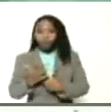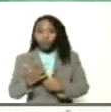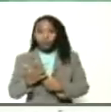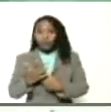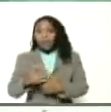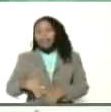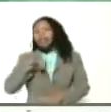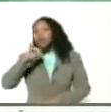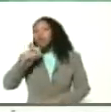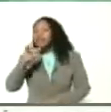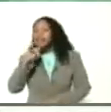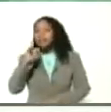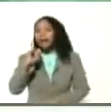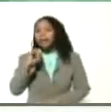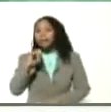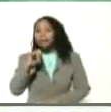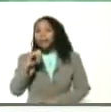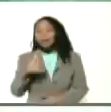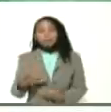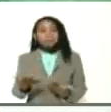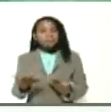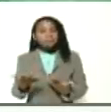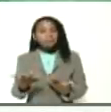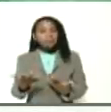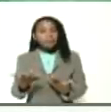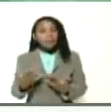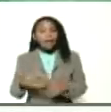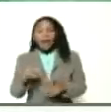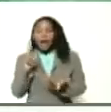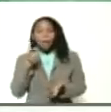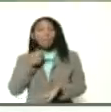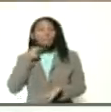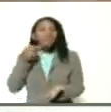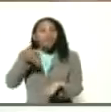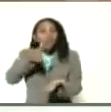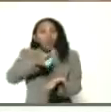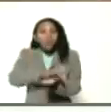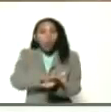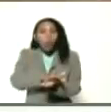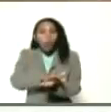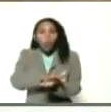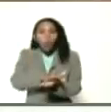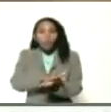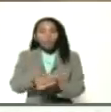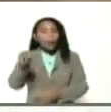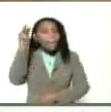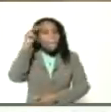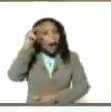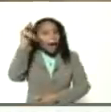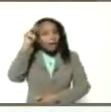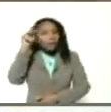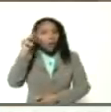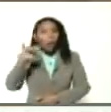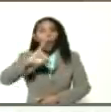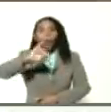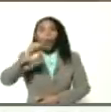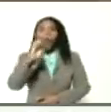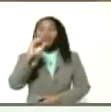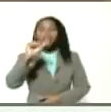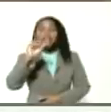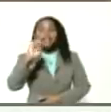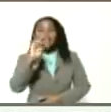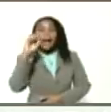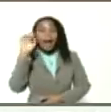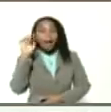noticia de la partida física del maestro José Antonio Abreu.